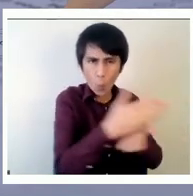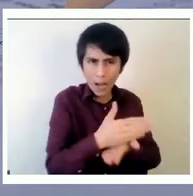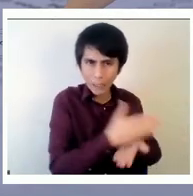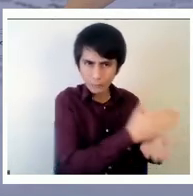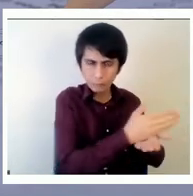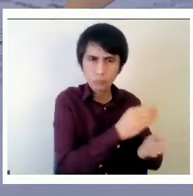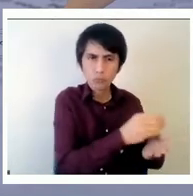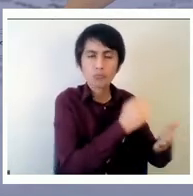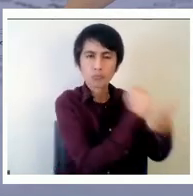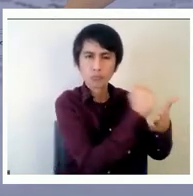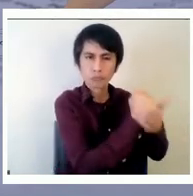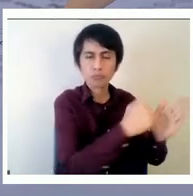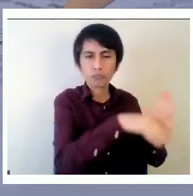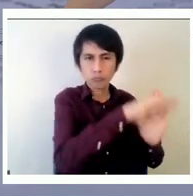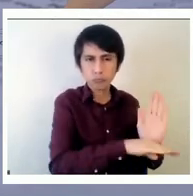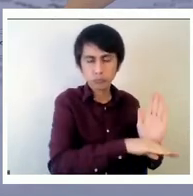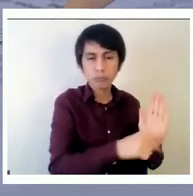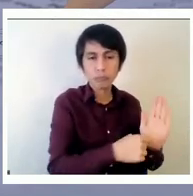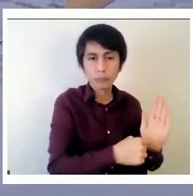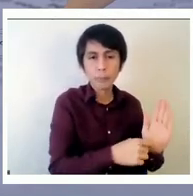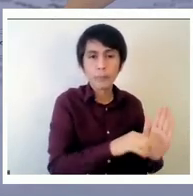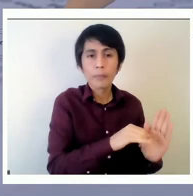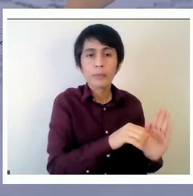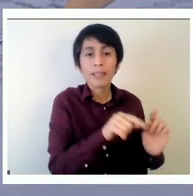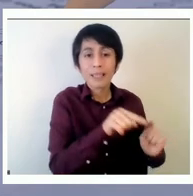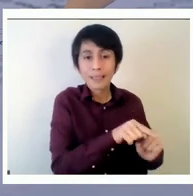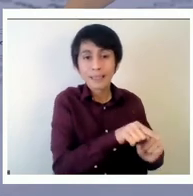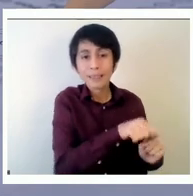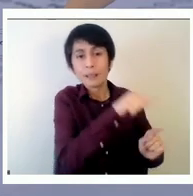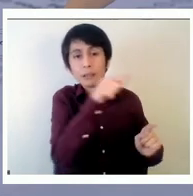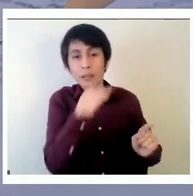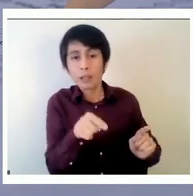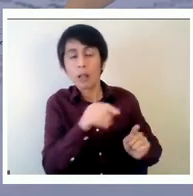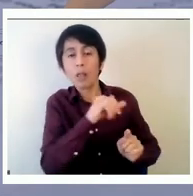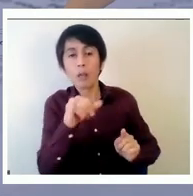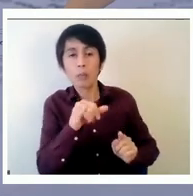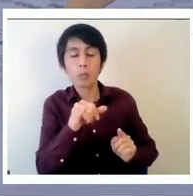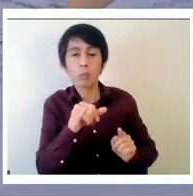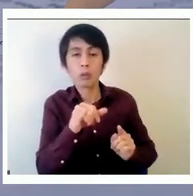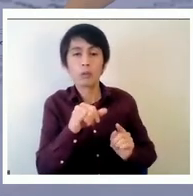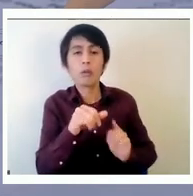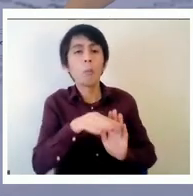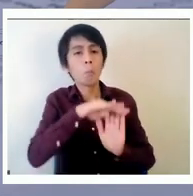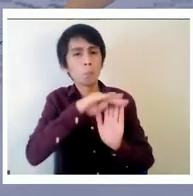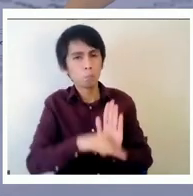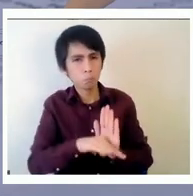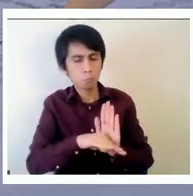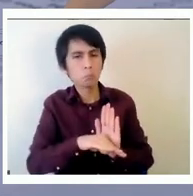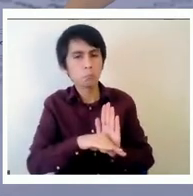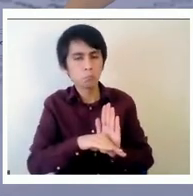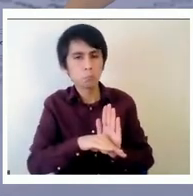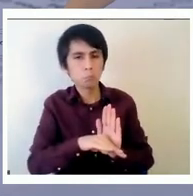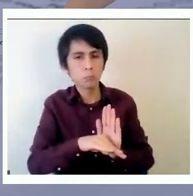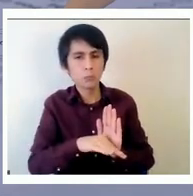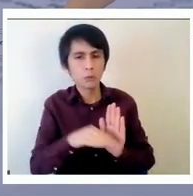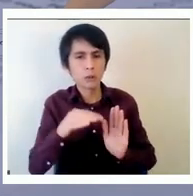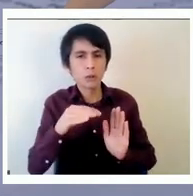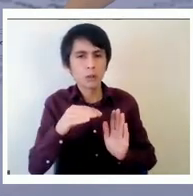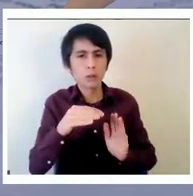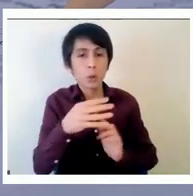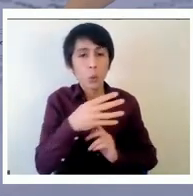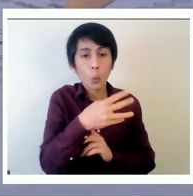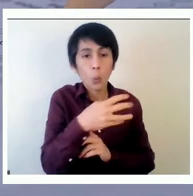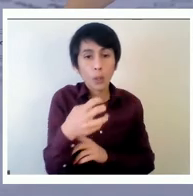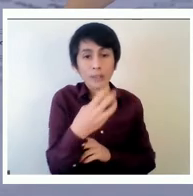sistema normal estos estas se redujeron bastante y en rigor 437